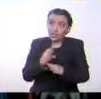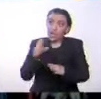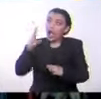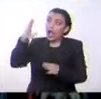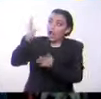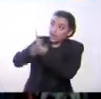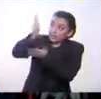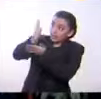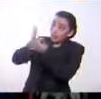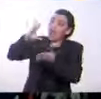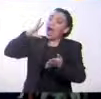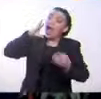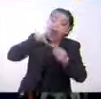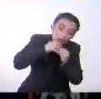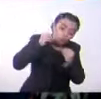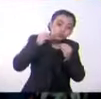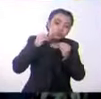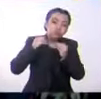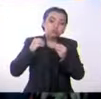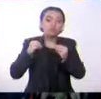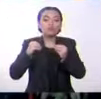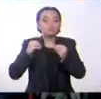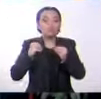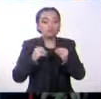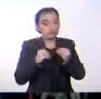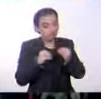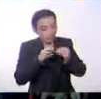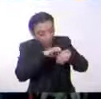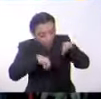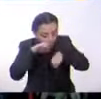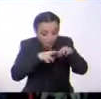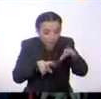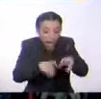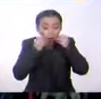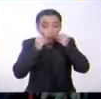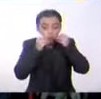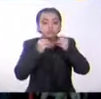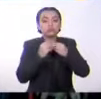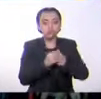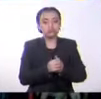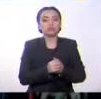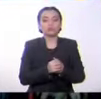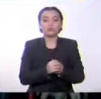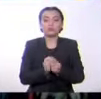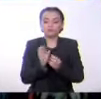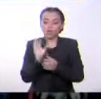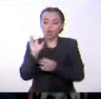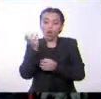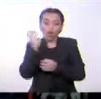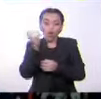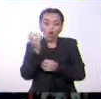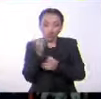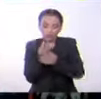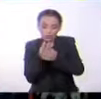depredadores o de los animales que buscan comérselos. Los colores de los huevos hacen que se disimulen